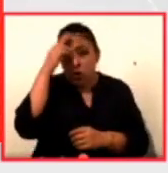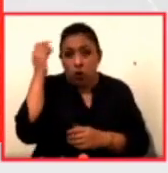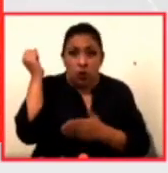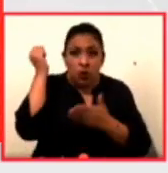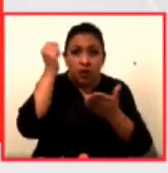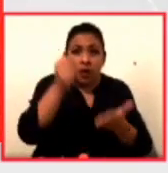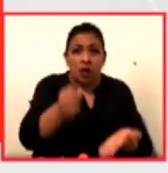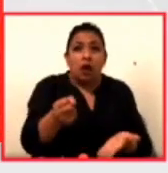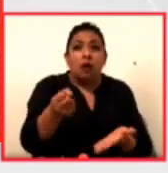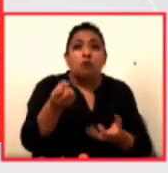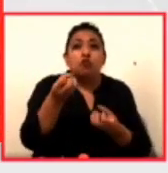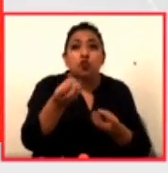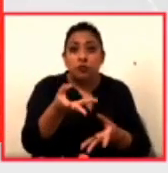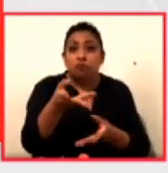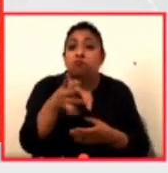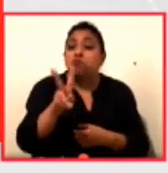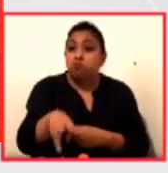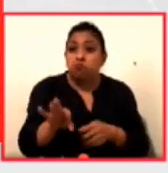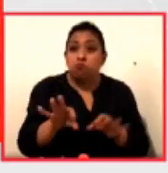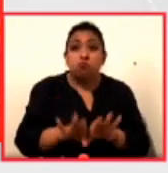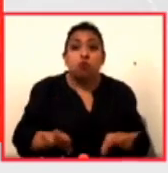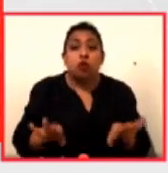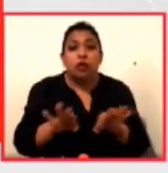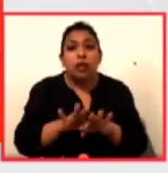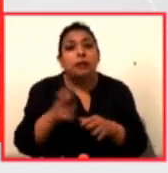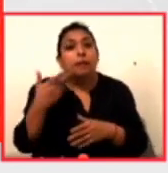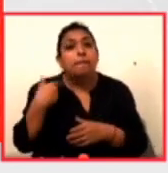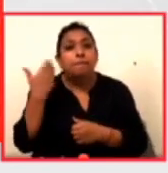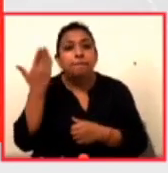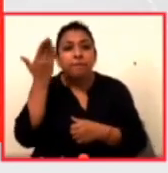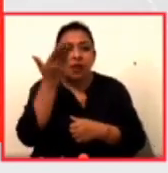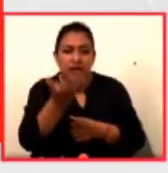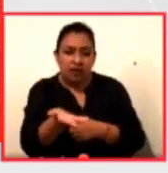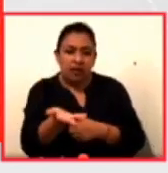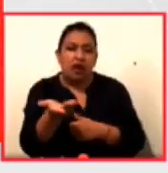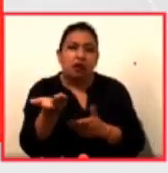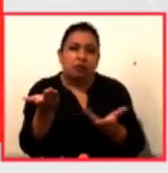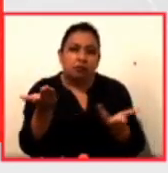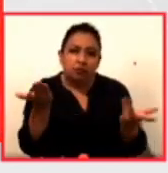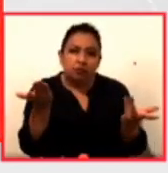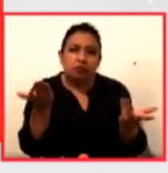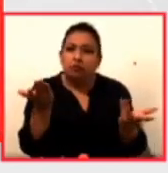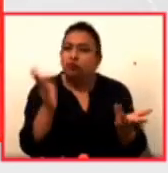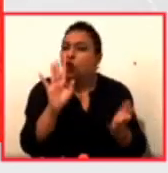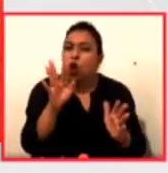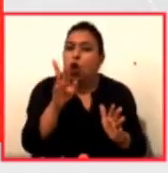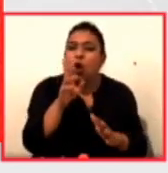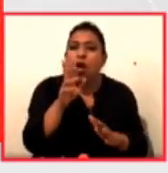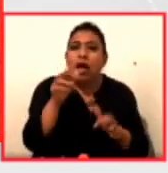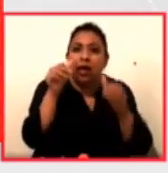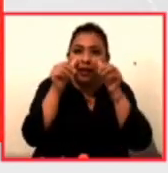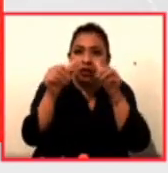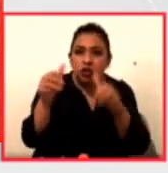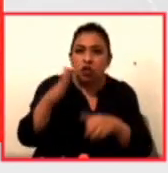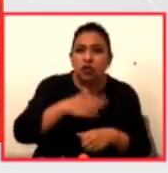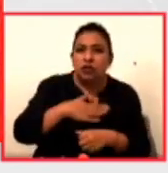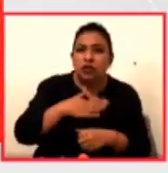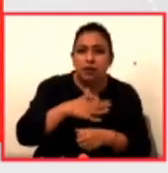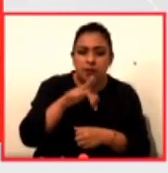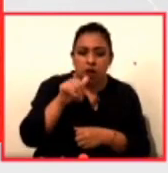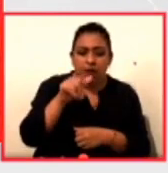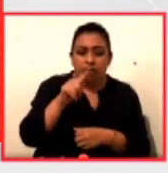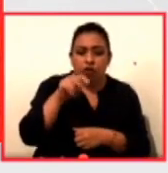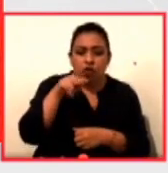aportación bastante fuerte solicitando o mejor dicho atendiendo el llamado de Antonio Gutiérrez para